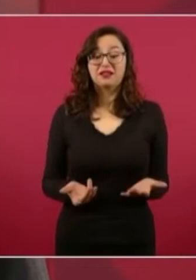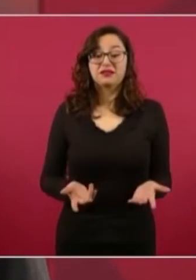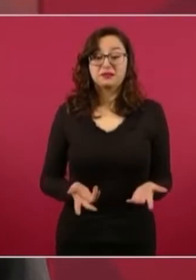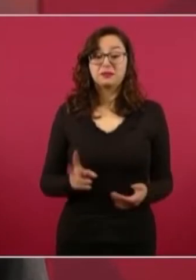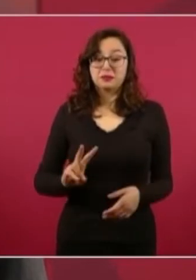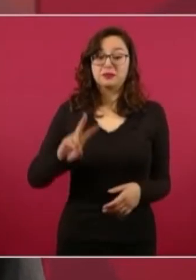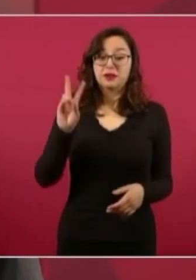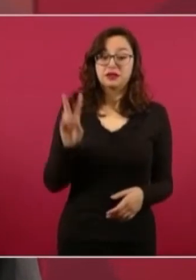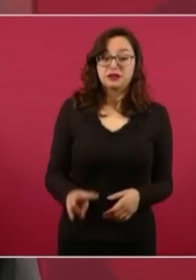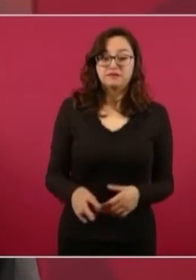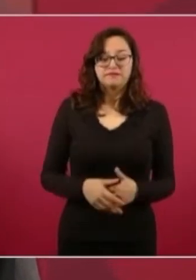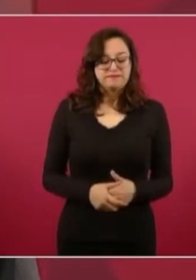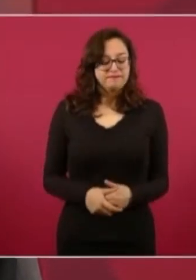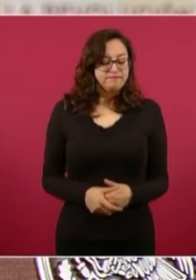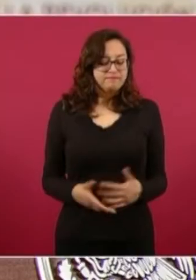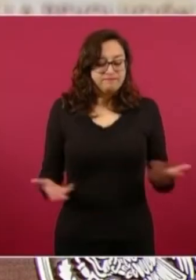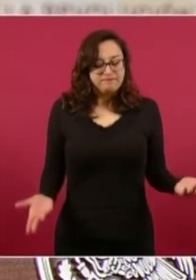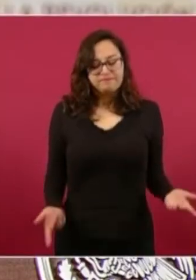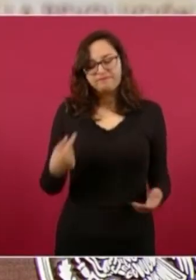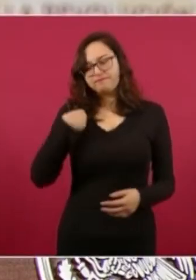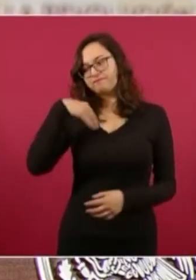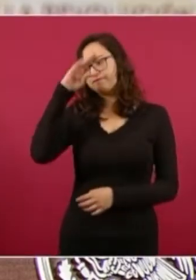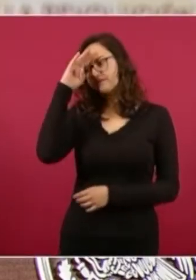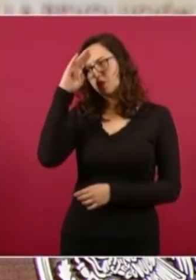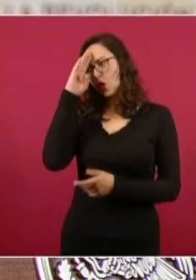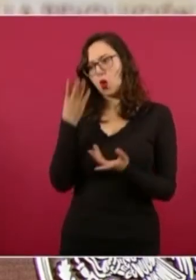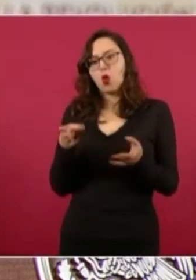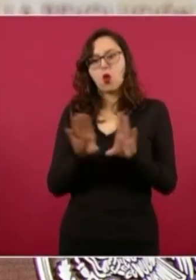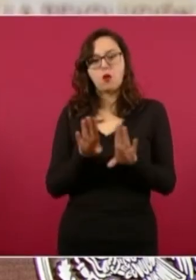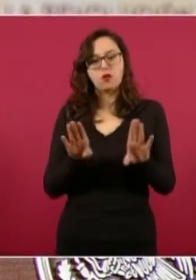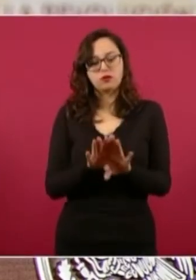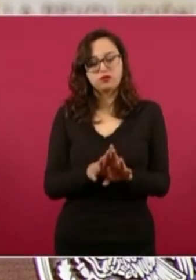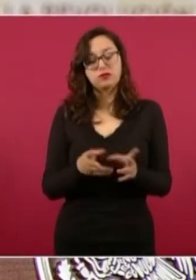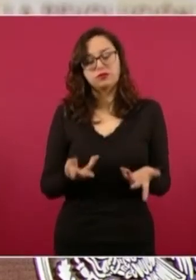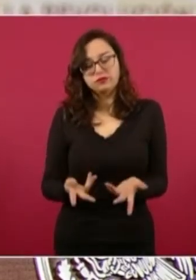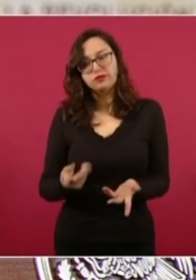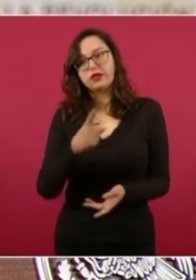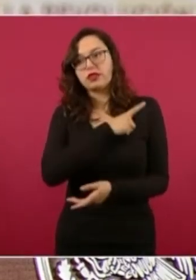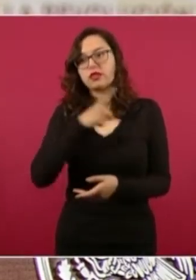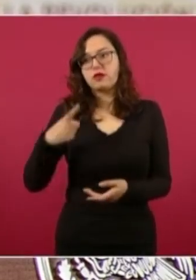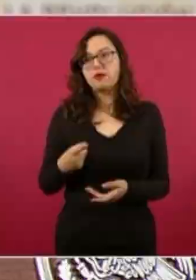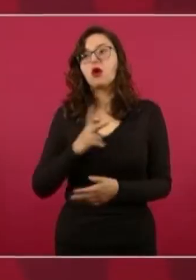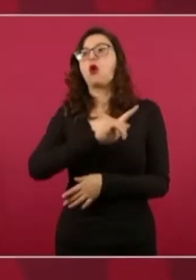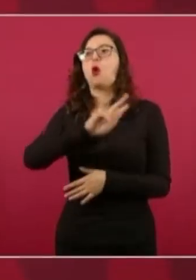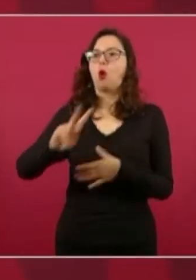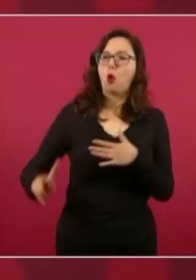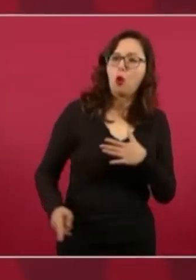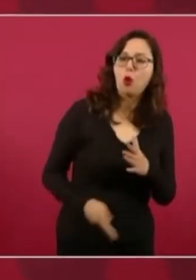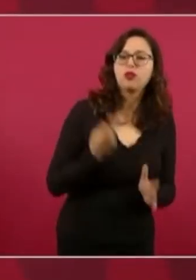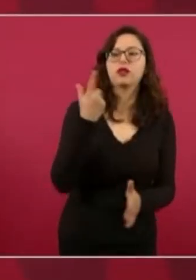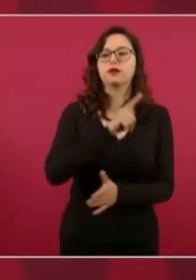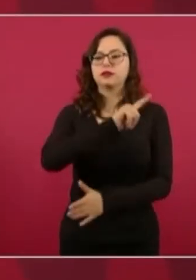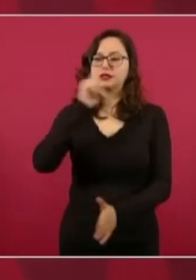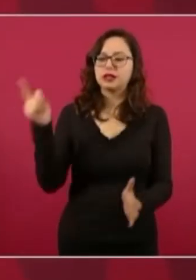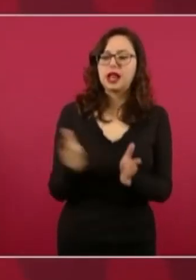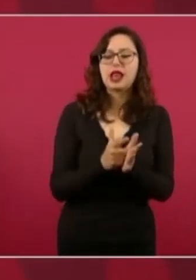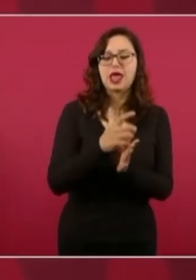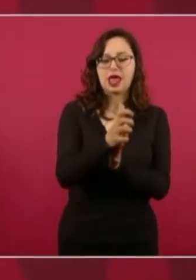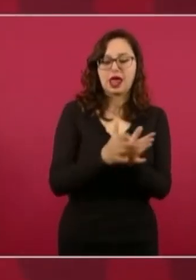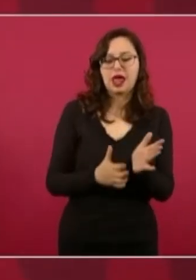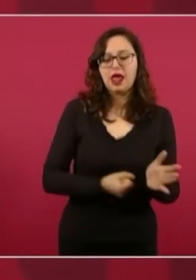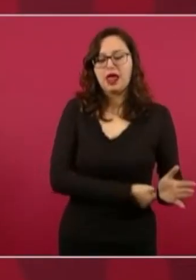presentar una iniciativa de reforma a la ley de austeridad